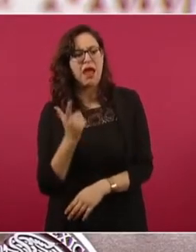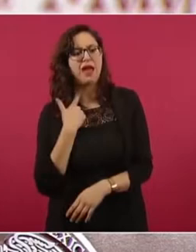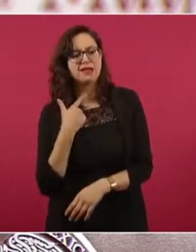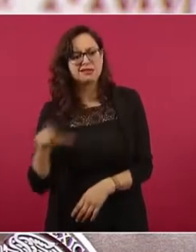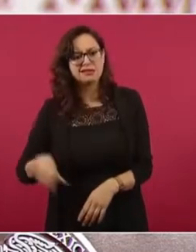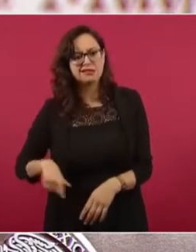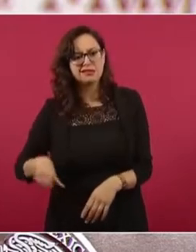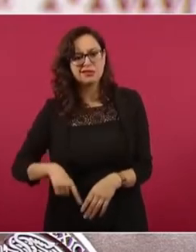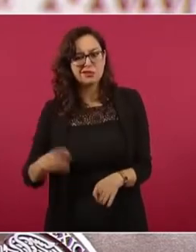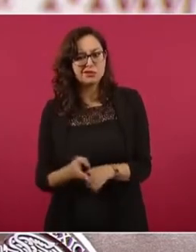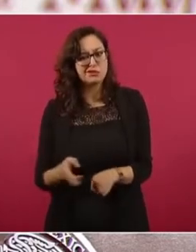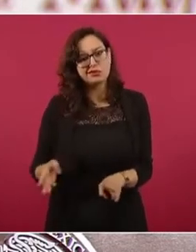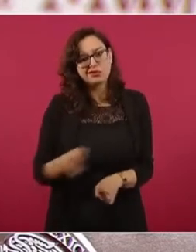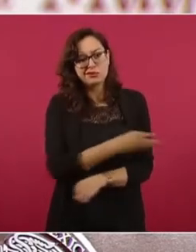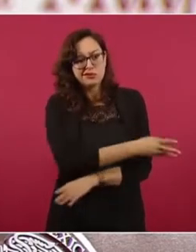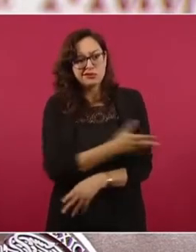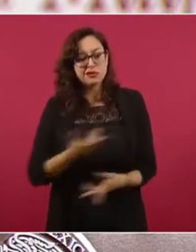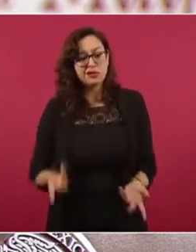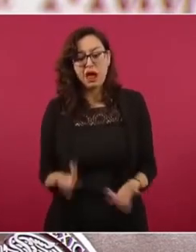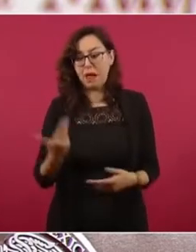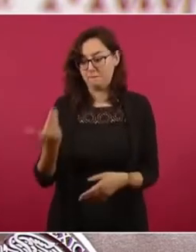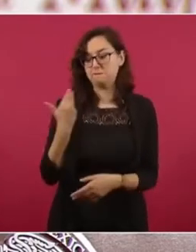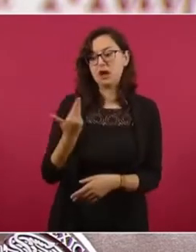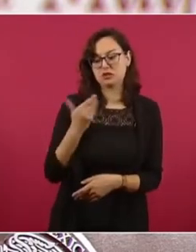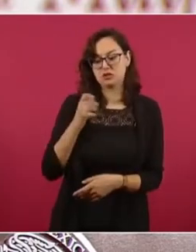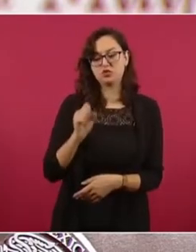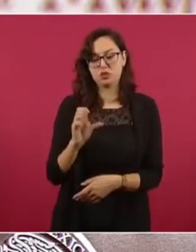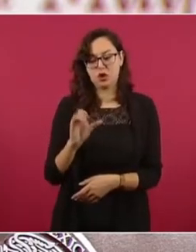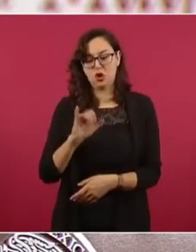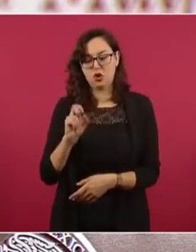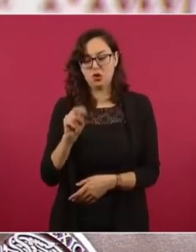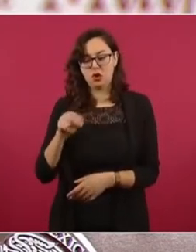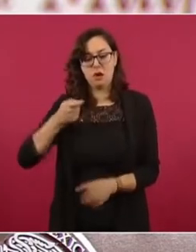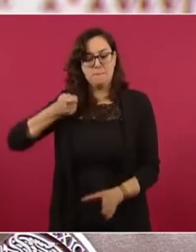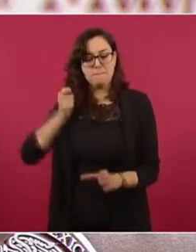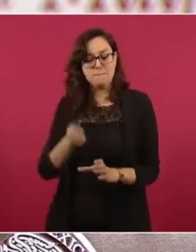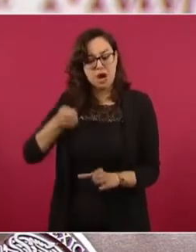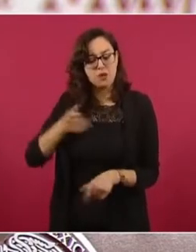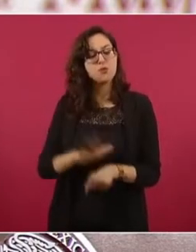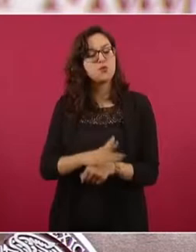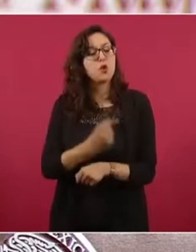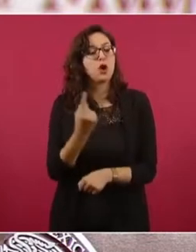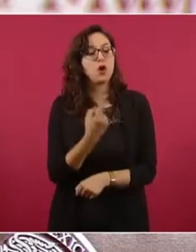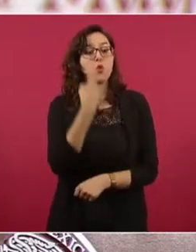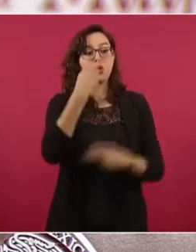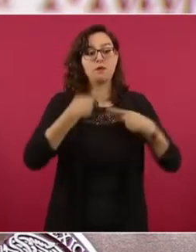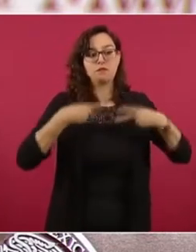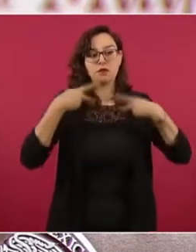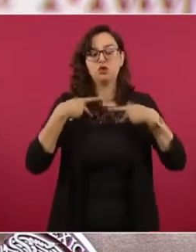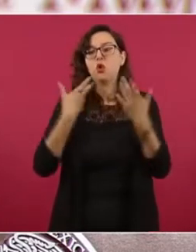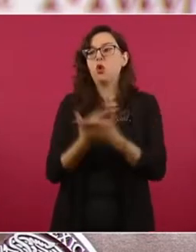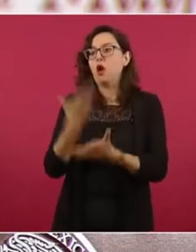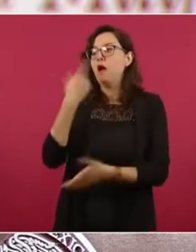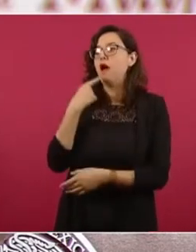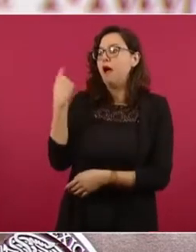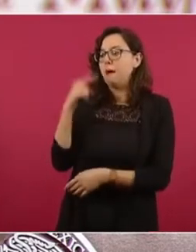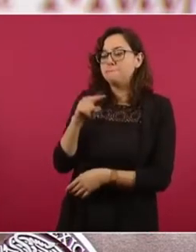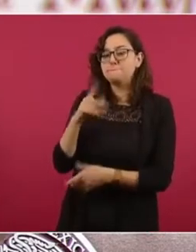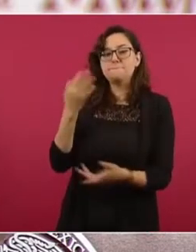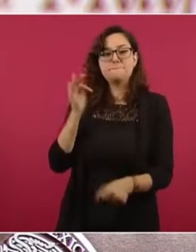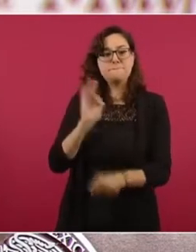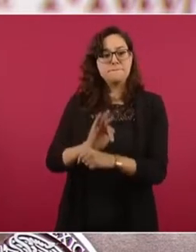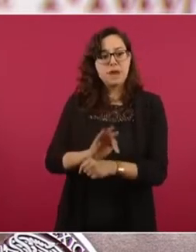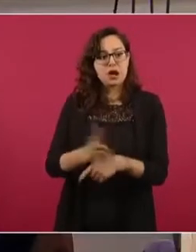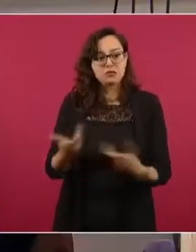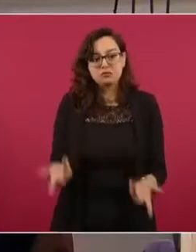de la Corte se debió a un juicio de amparo que promovió un particular. Sin embargo, medios como